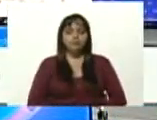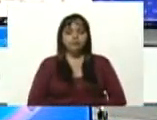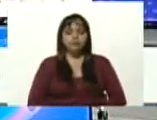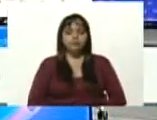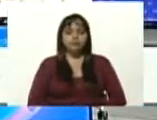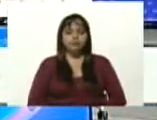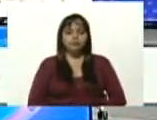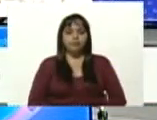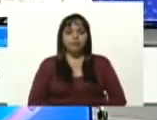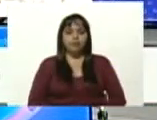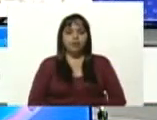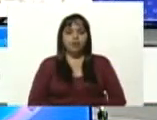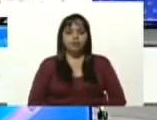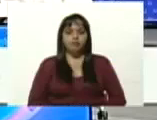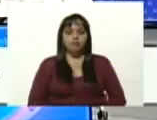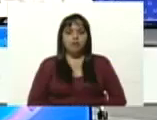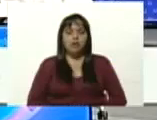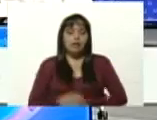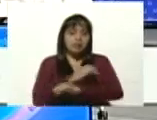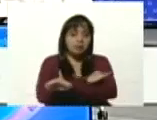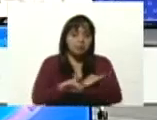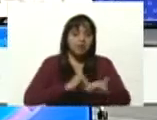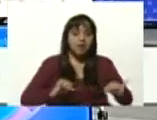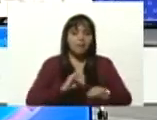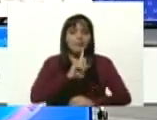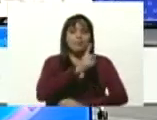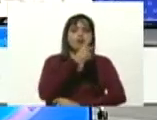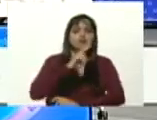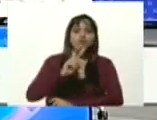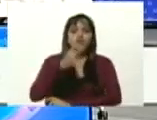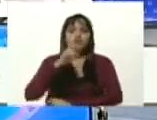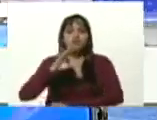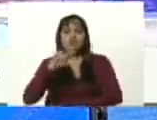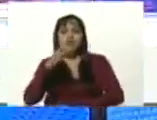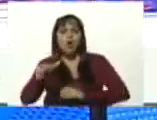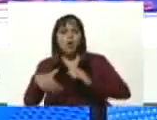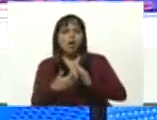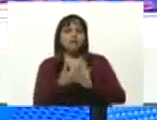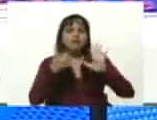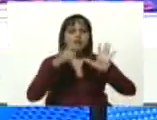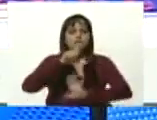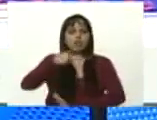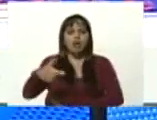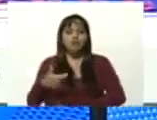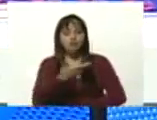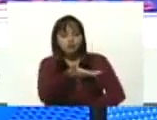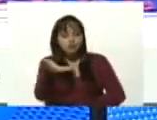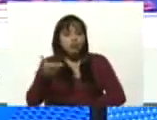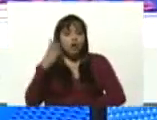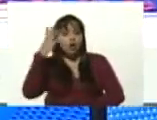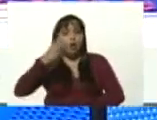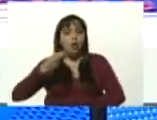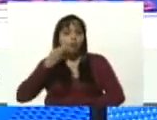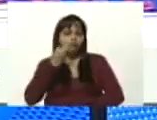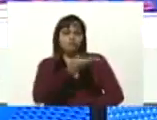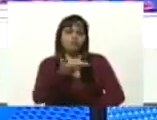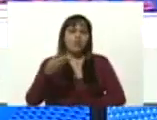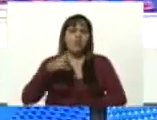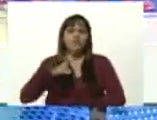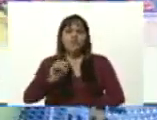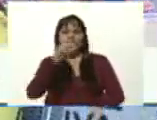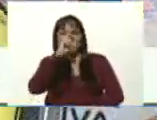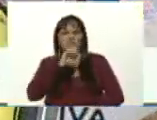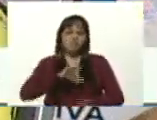Para sacar la primaria. ¿Por qué? Ustedes son muy jóvenes. Ustedes 20 años en